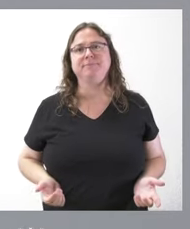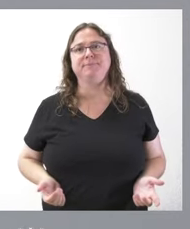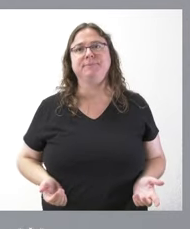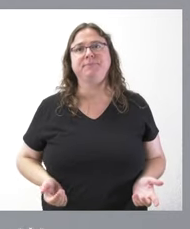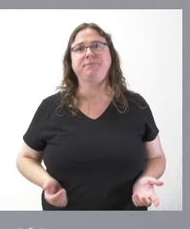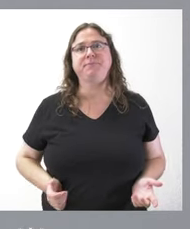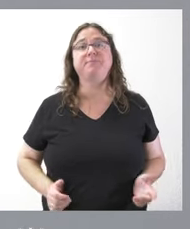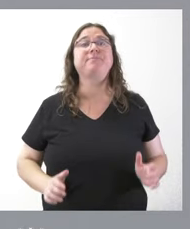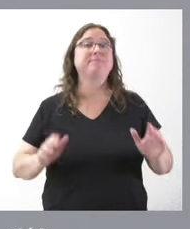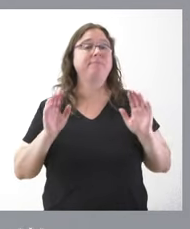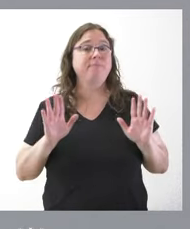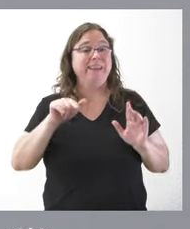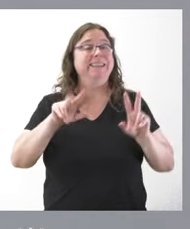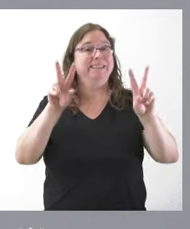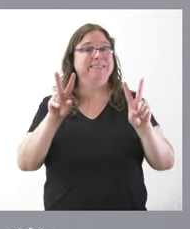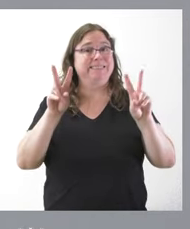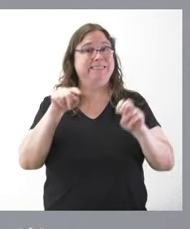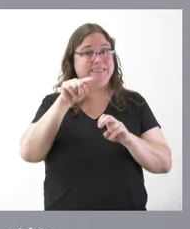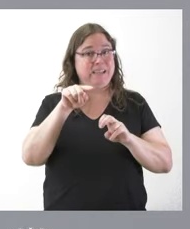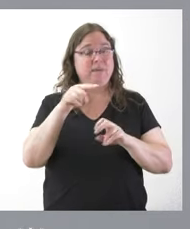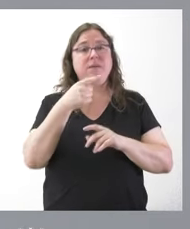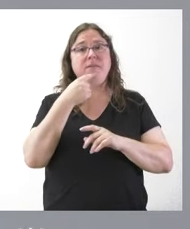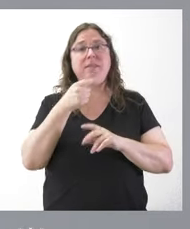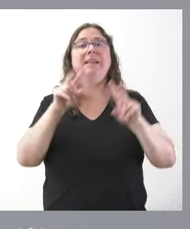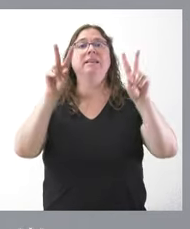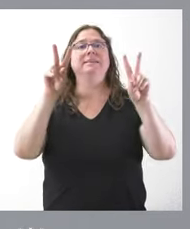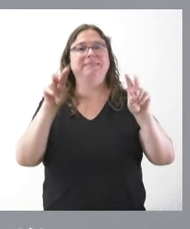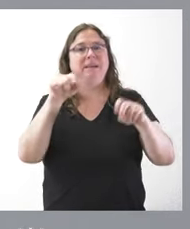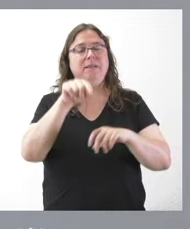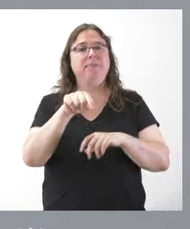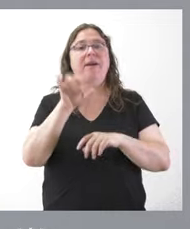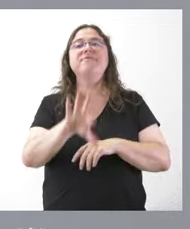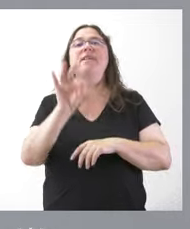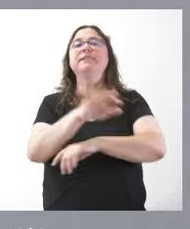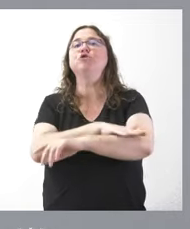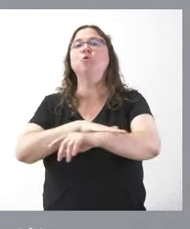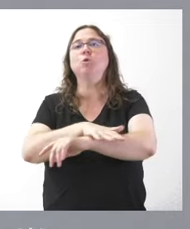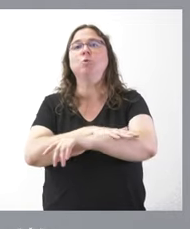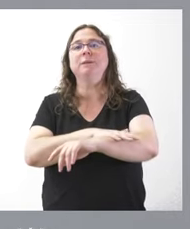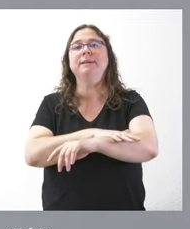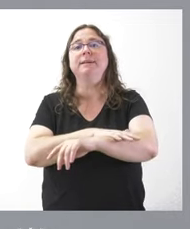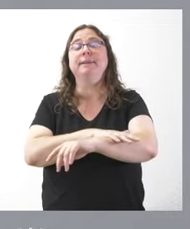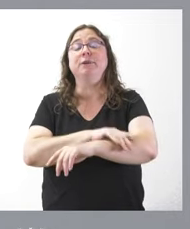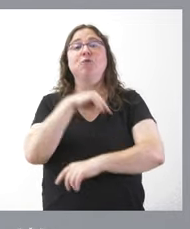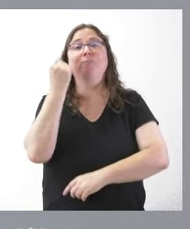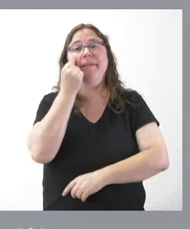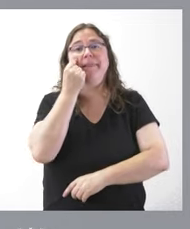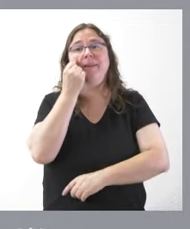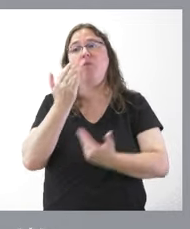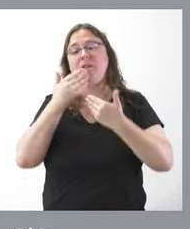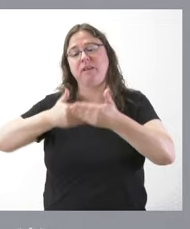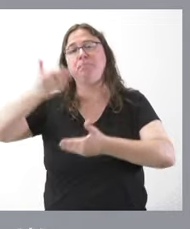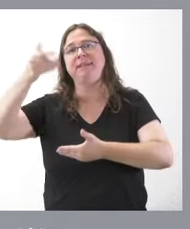pero en este asunto que usted plantea sobre una decisión del Gobierno nos hemos vuelto a enterar por la prensa